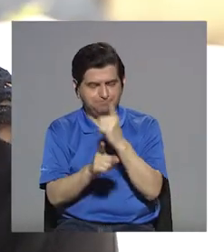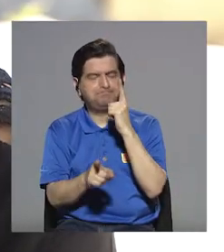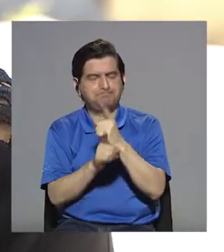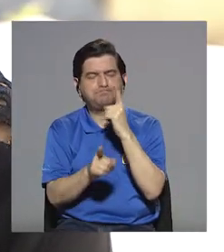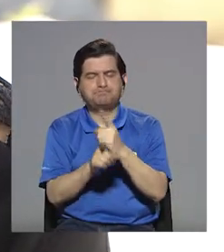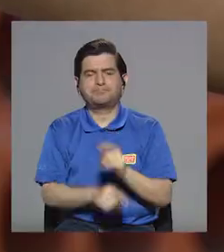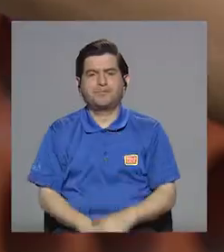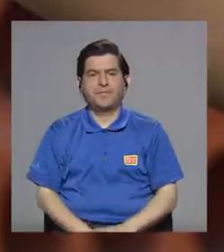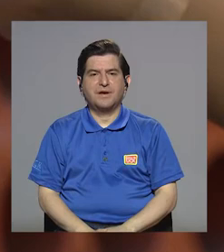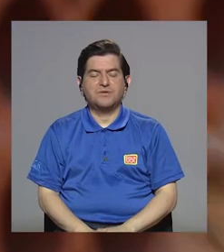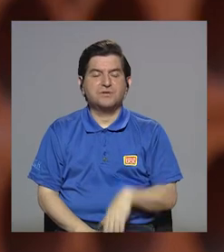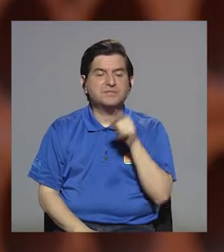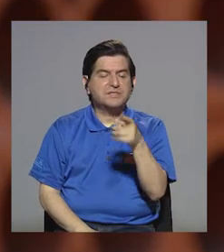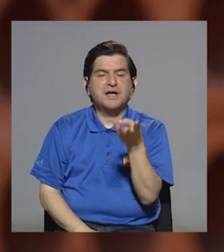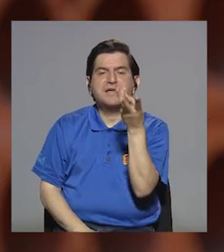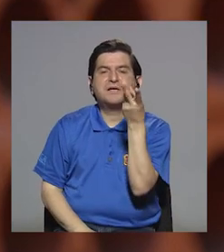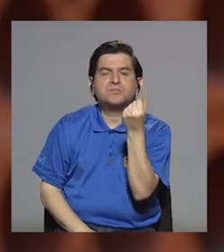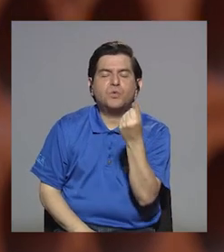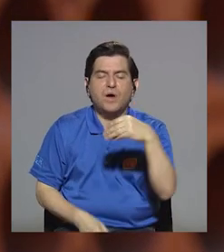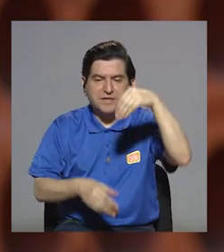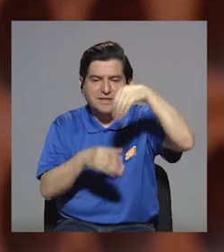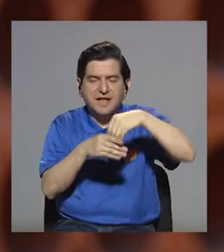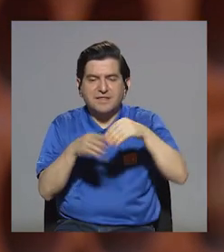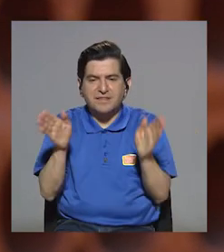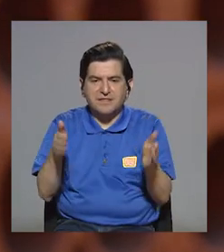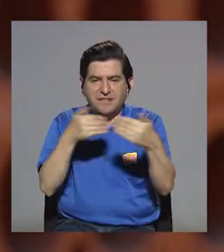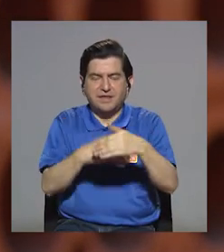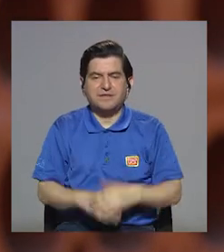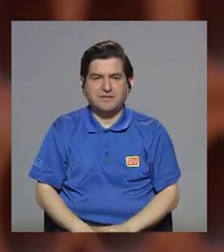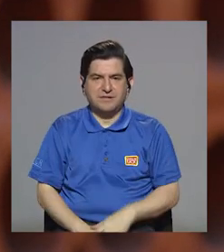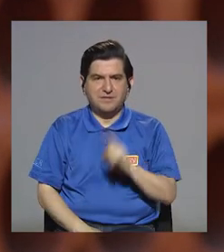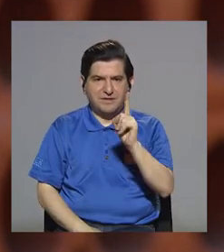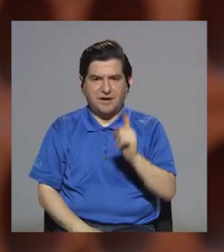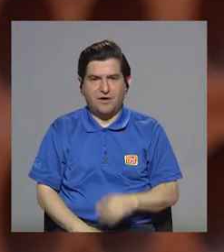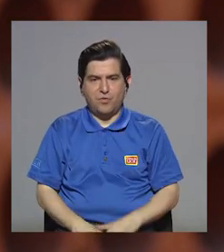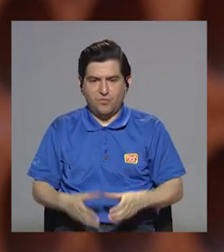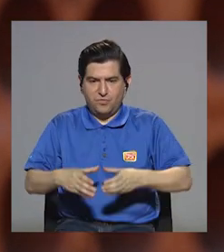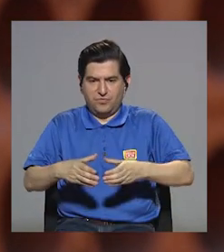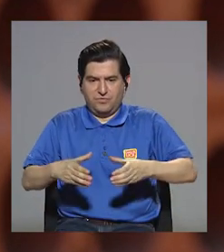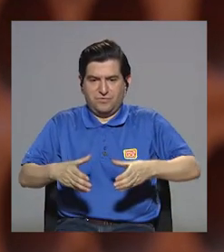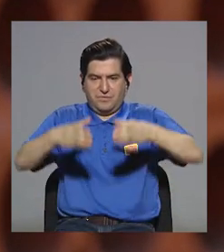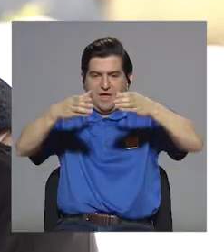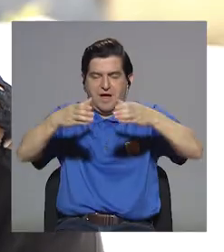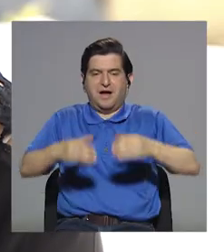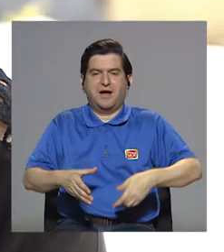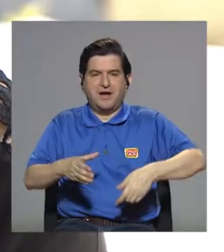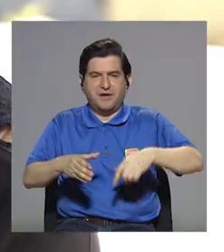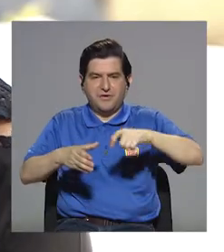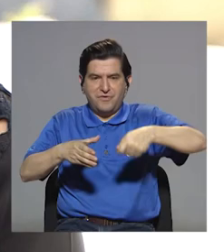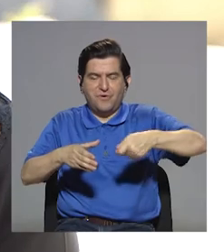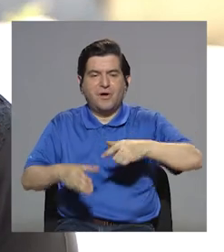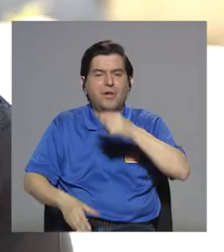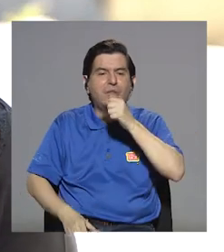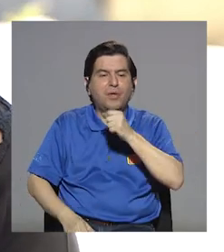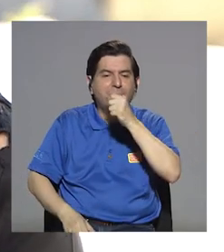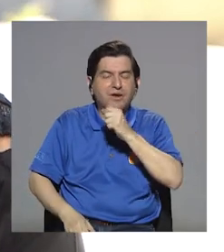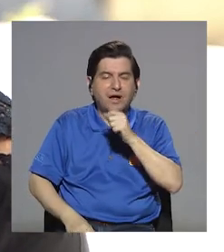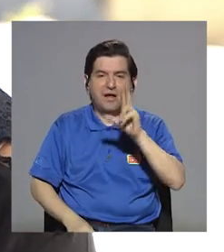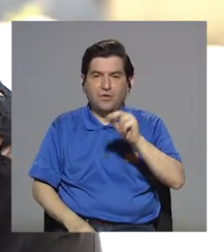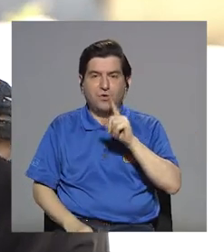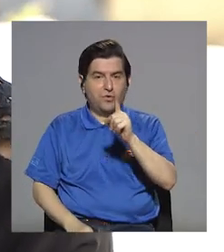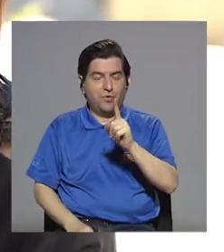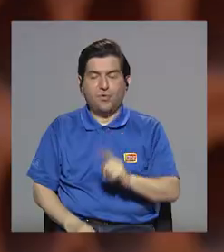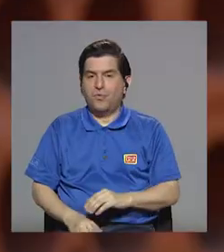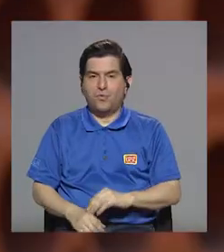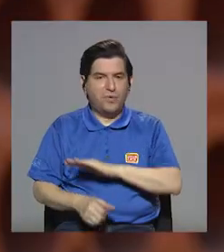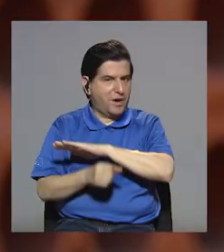exactamente. Entonces, el tamaño de porciones, ¿cuántas porciones vienen en este empaque? O un tarro de helado no es una porción, digamos. ahí va a haber varias cucharaditas, exactamente.